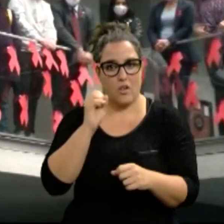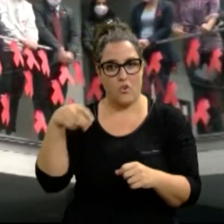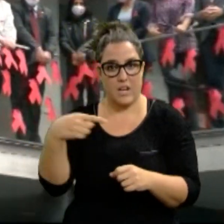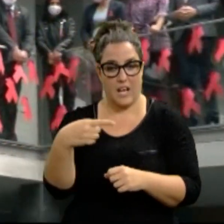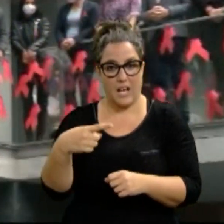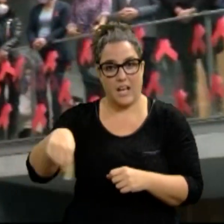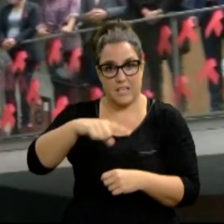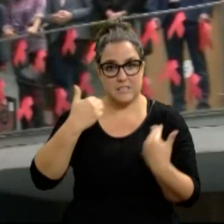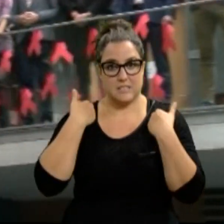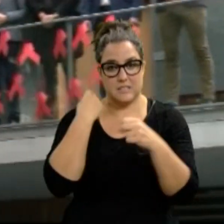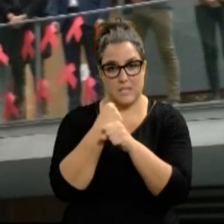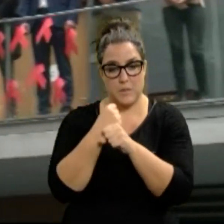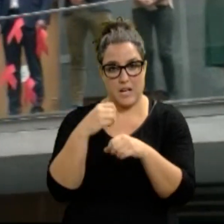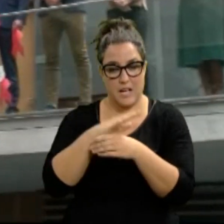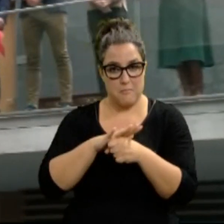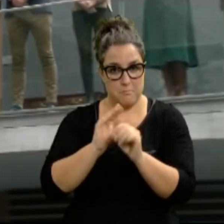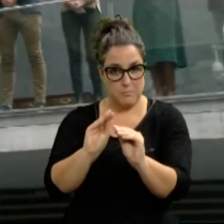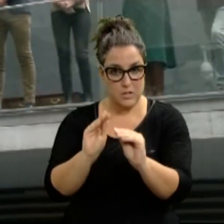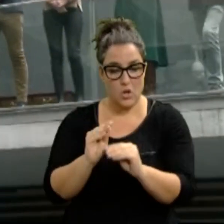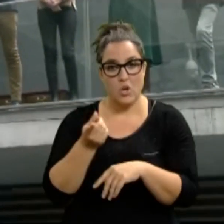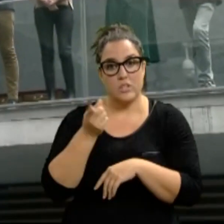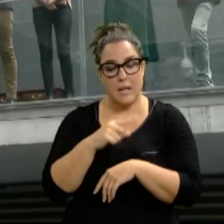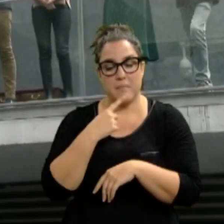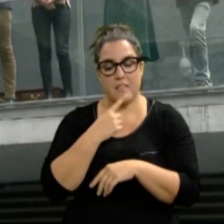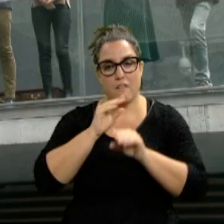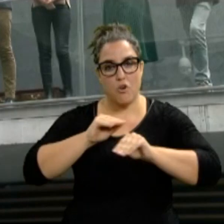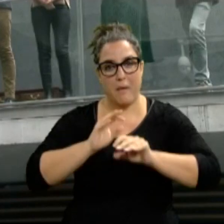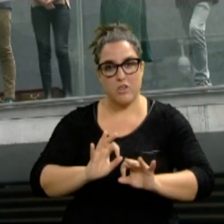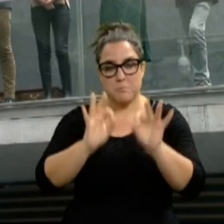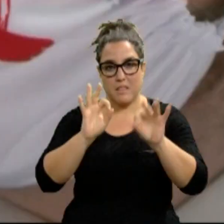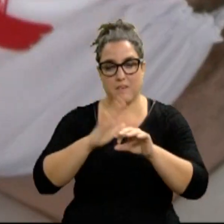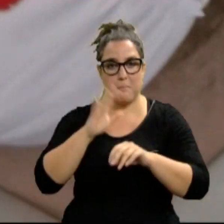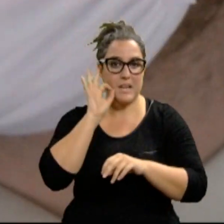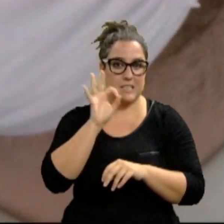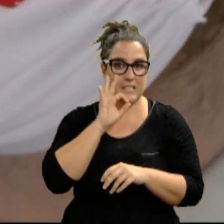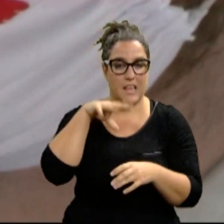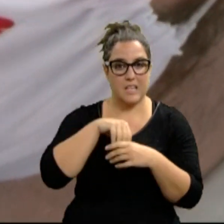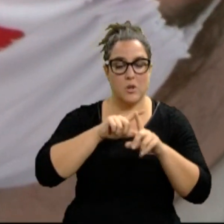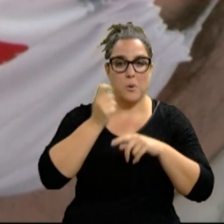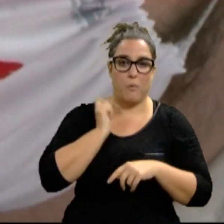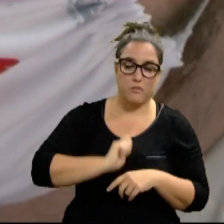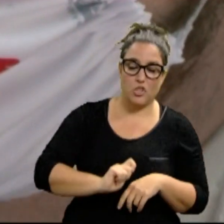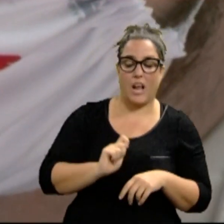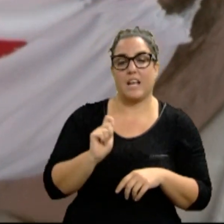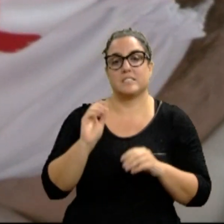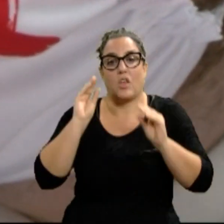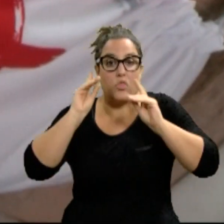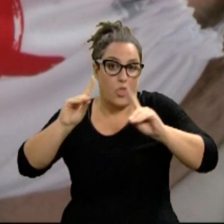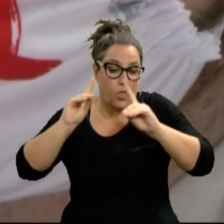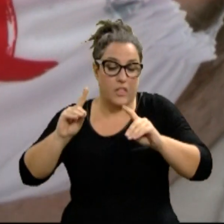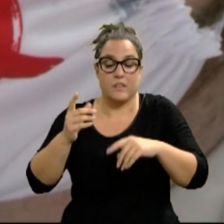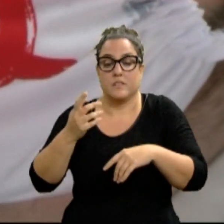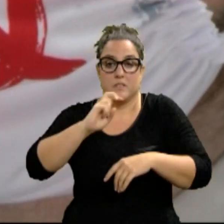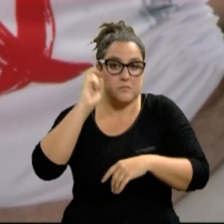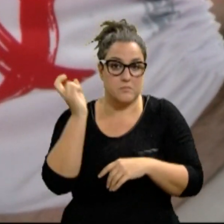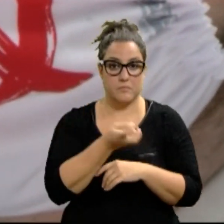trabajan en este ámbito. Además, también aseguran que promoverán la formación específica en VIH para los profesionales docentes y sociosanitarios de atención primaria.